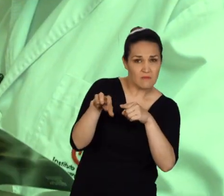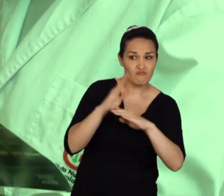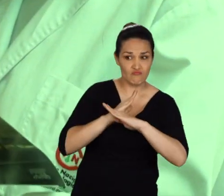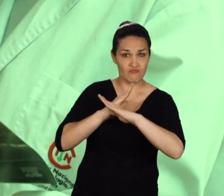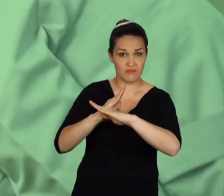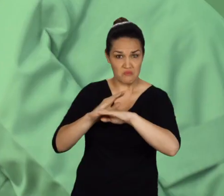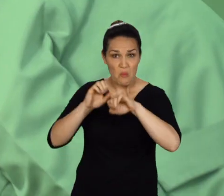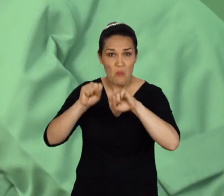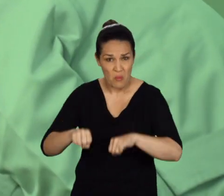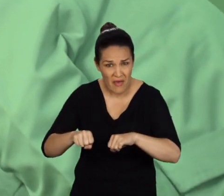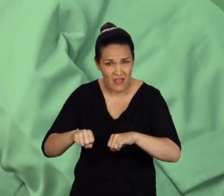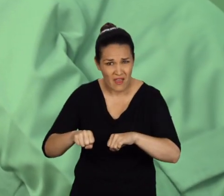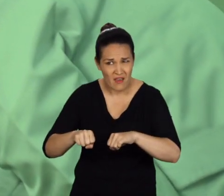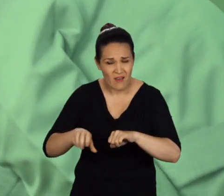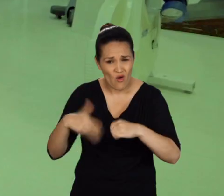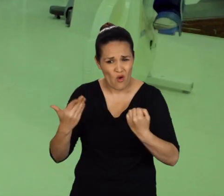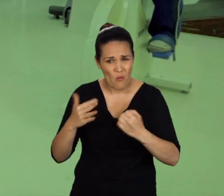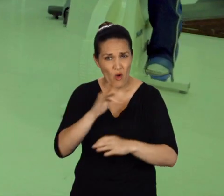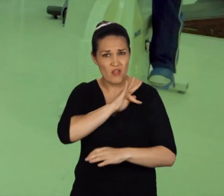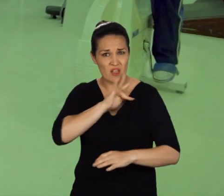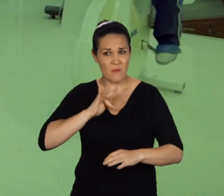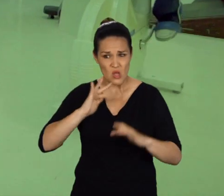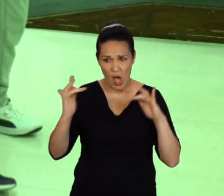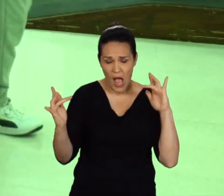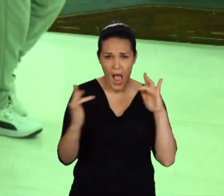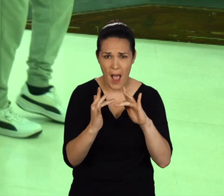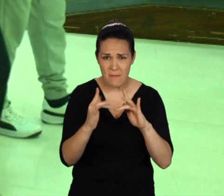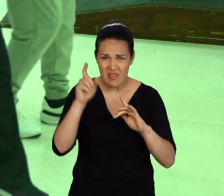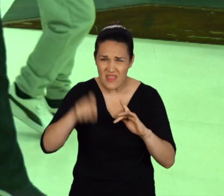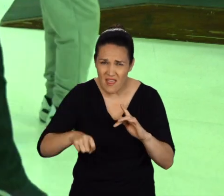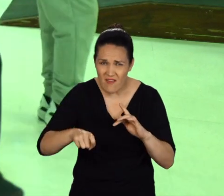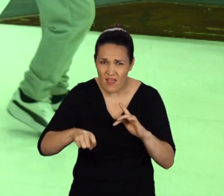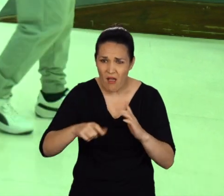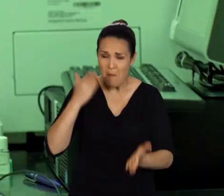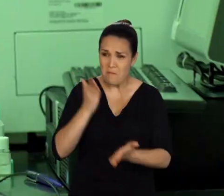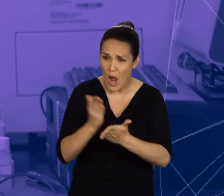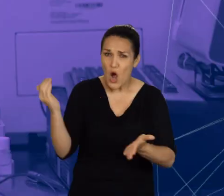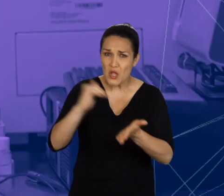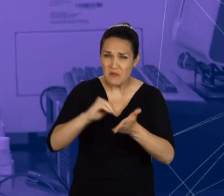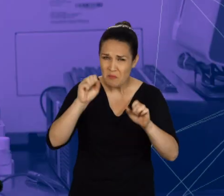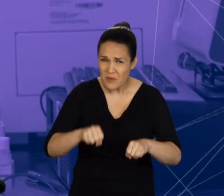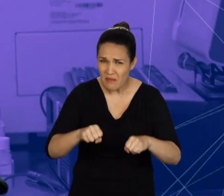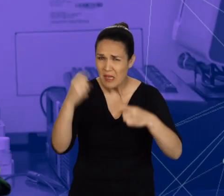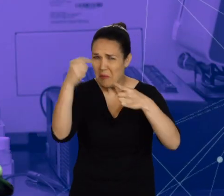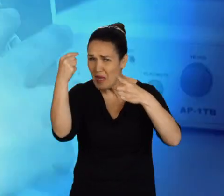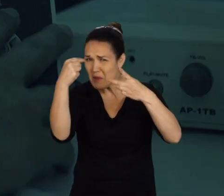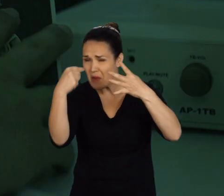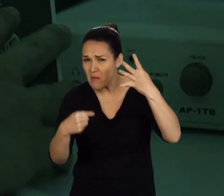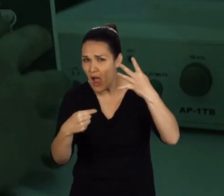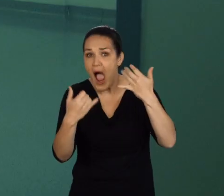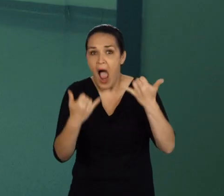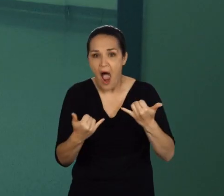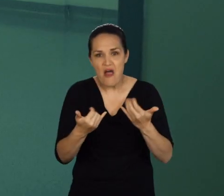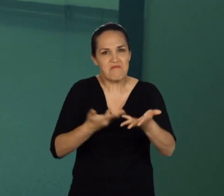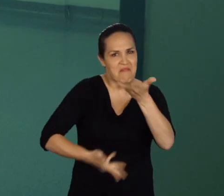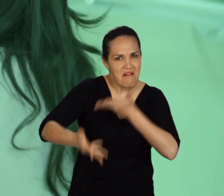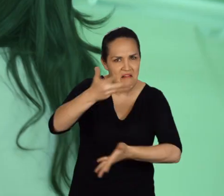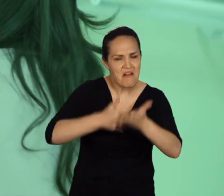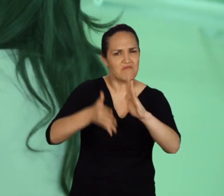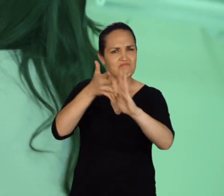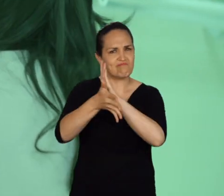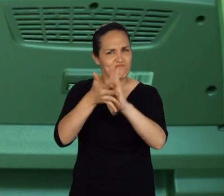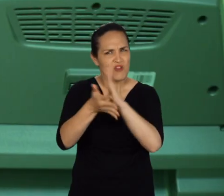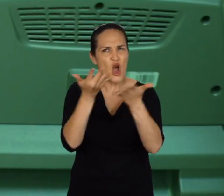¿Se puede prevenir? ¿El tratamiento debe ser personalizado? ¿Volveré a recaer? Acompáñenme a derribar mitos, conocer innovaciones,